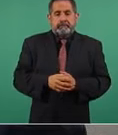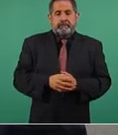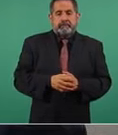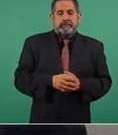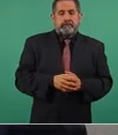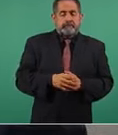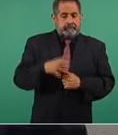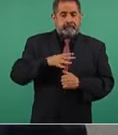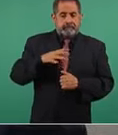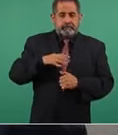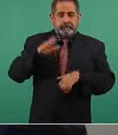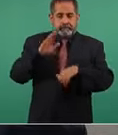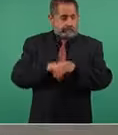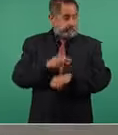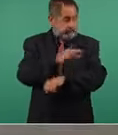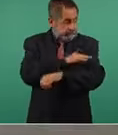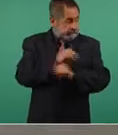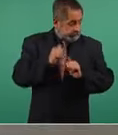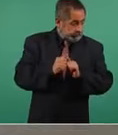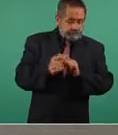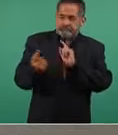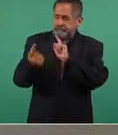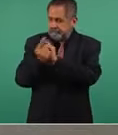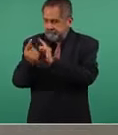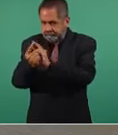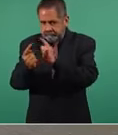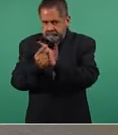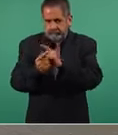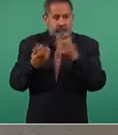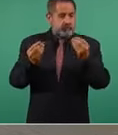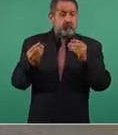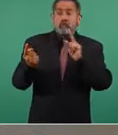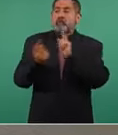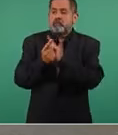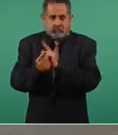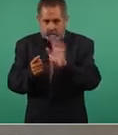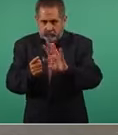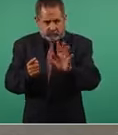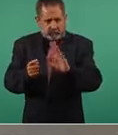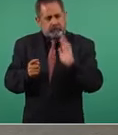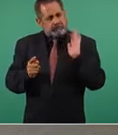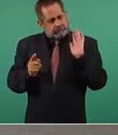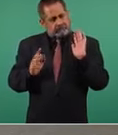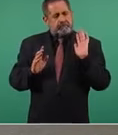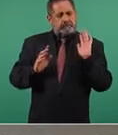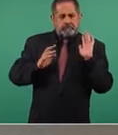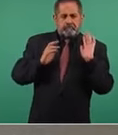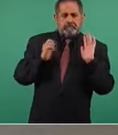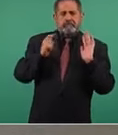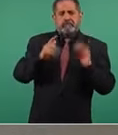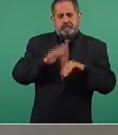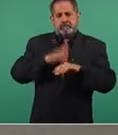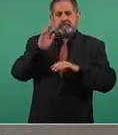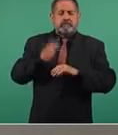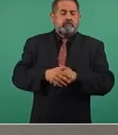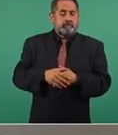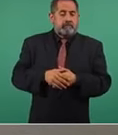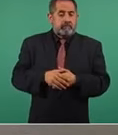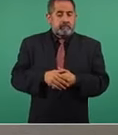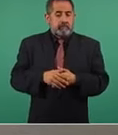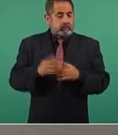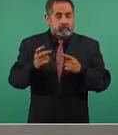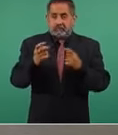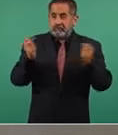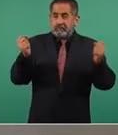hay más acercamiento que no debe de haber tanto, pero se desborda por